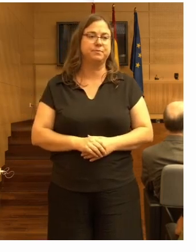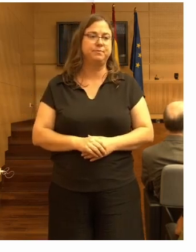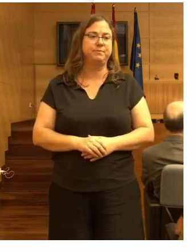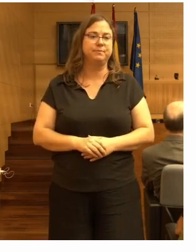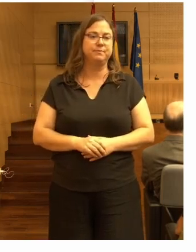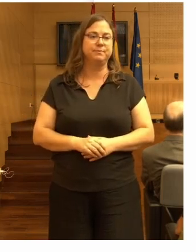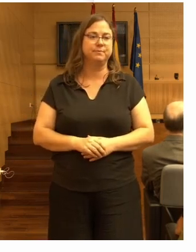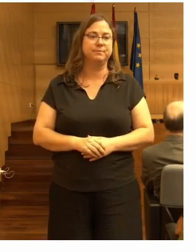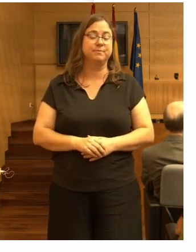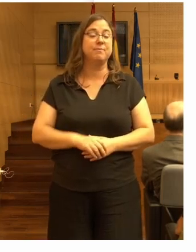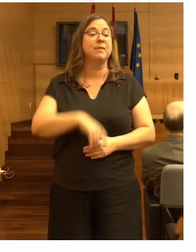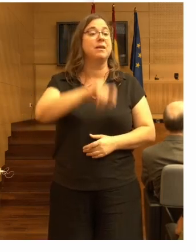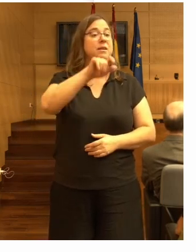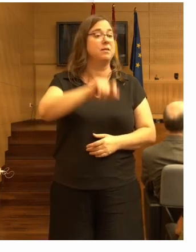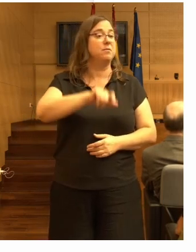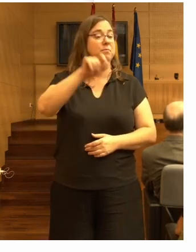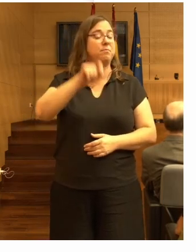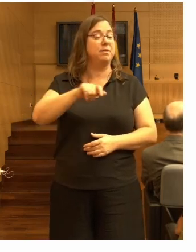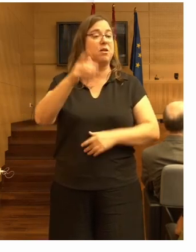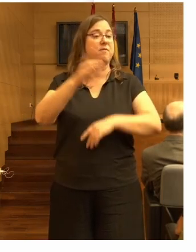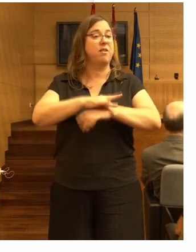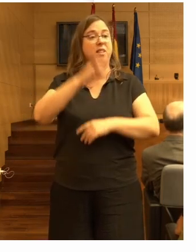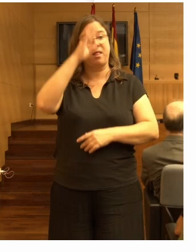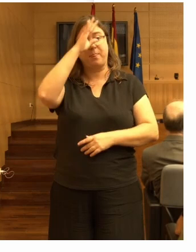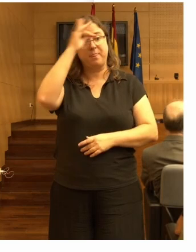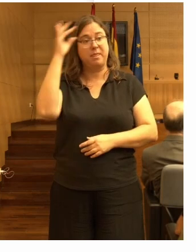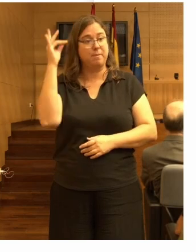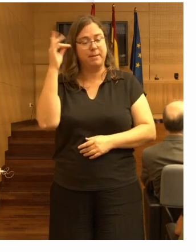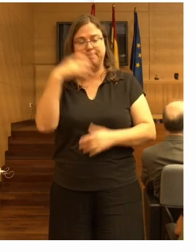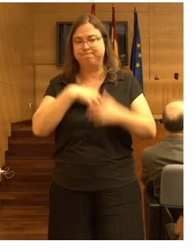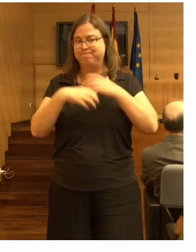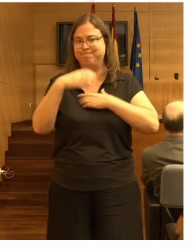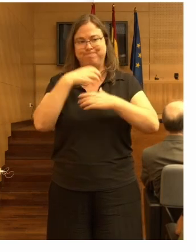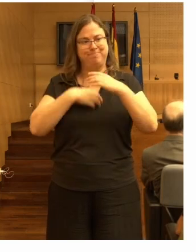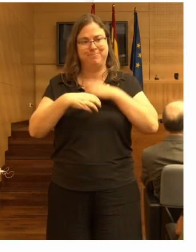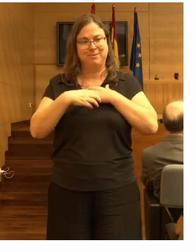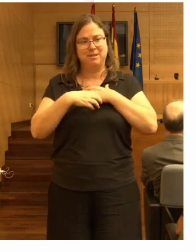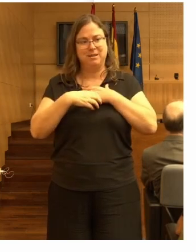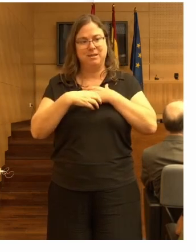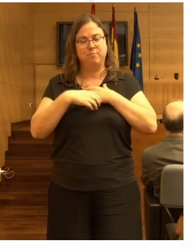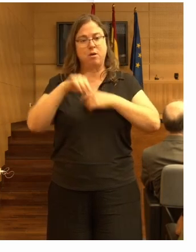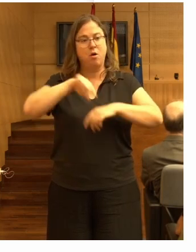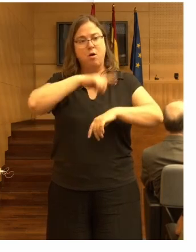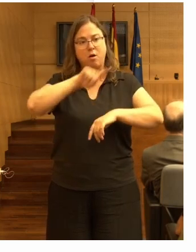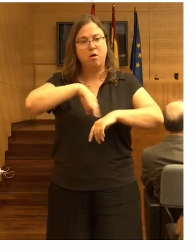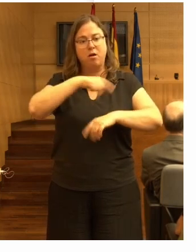Hay personas con demencia que no pueden simplemente estar tantas horas paradas.